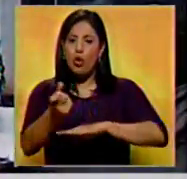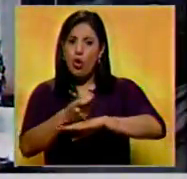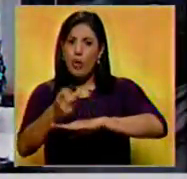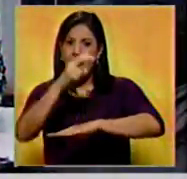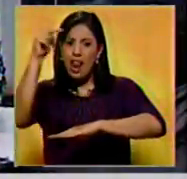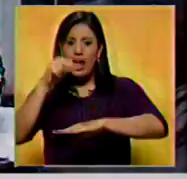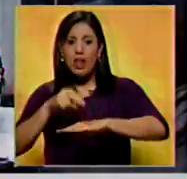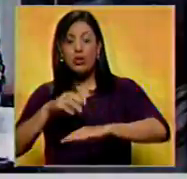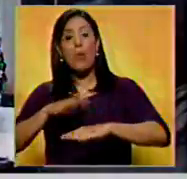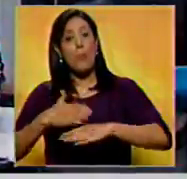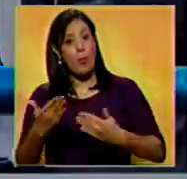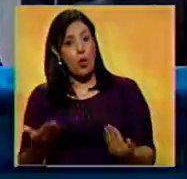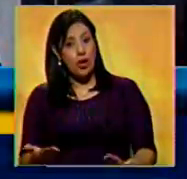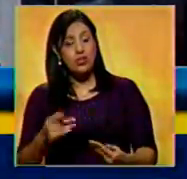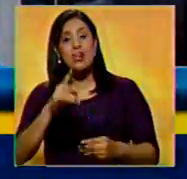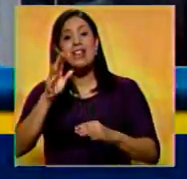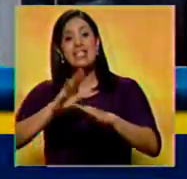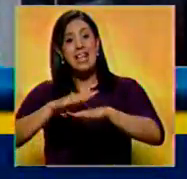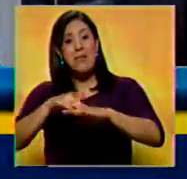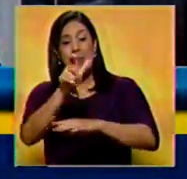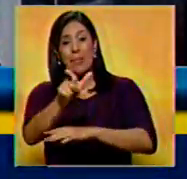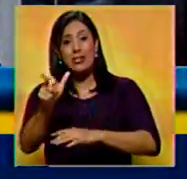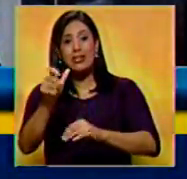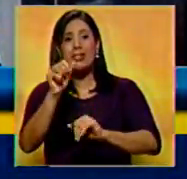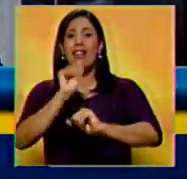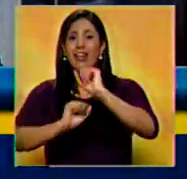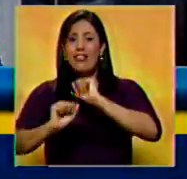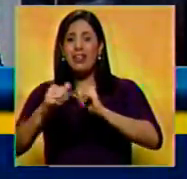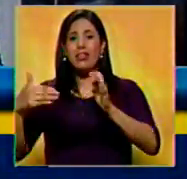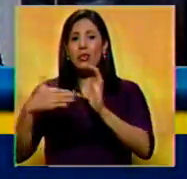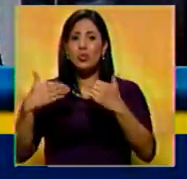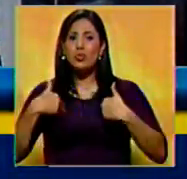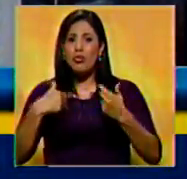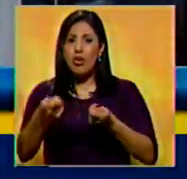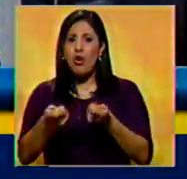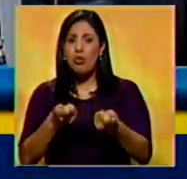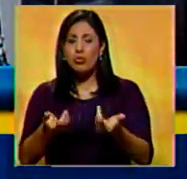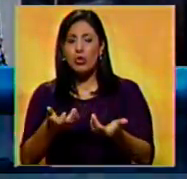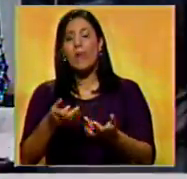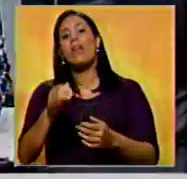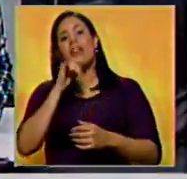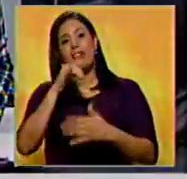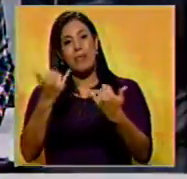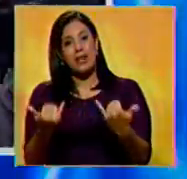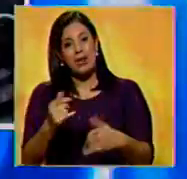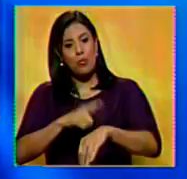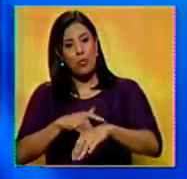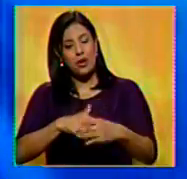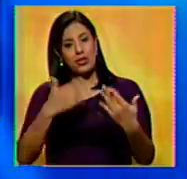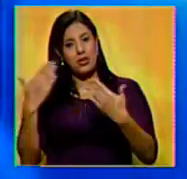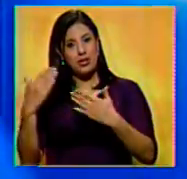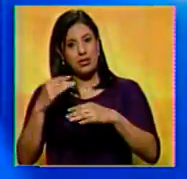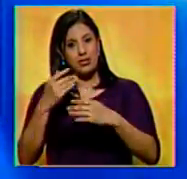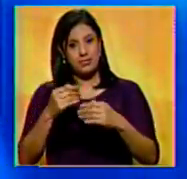Gobierno Nacional, por eso hacen un llamado para evitar atropellos ante esta medida. Es la información que tenemos. Regresamos con ustedes al estudio.